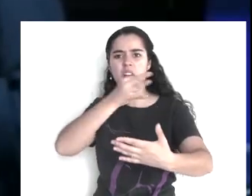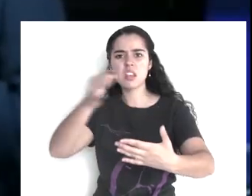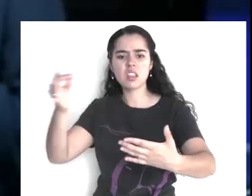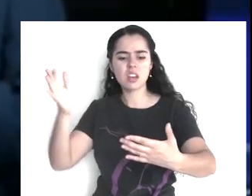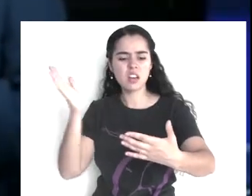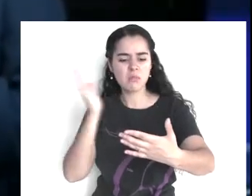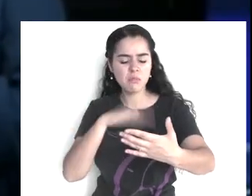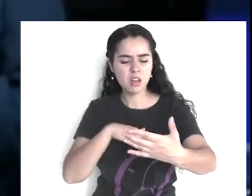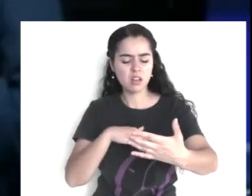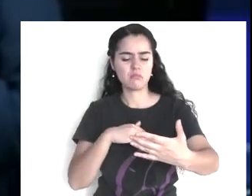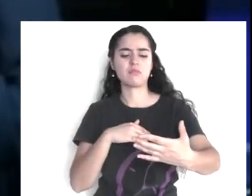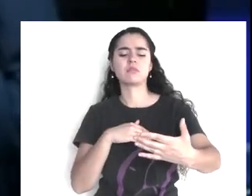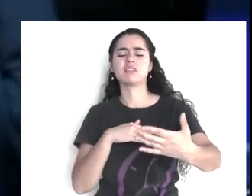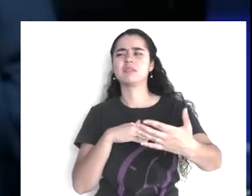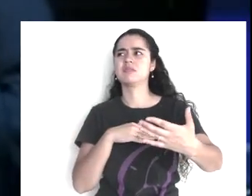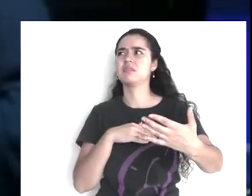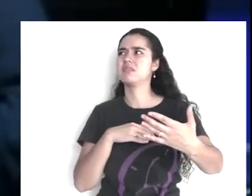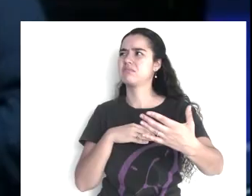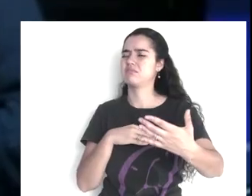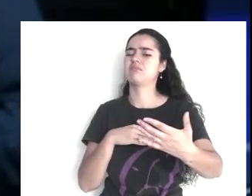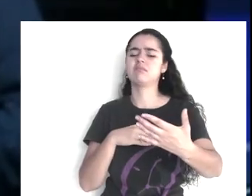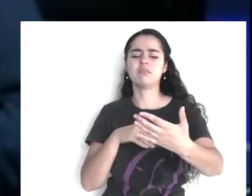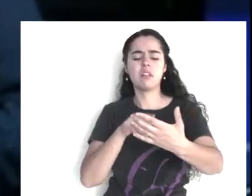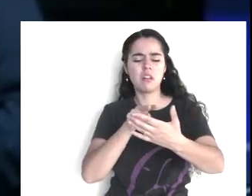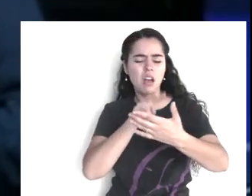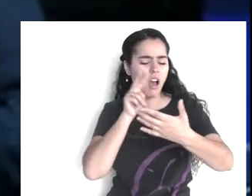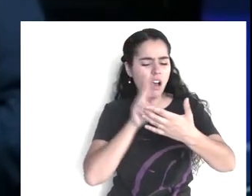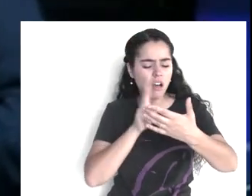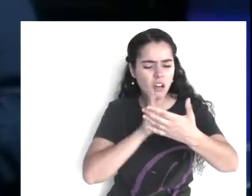el pastor estaba enseñando doctrinas falsas,